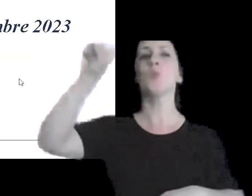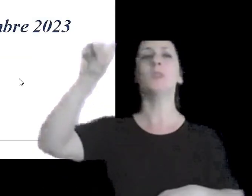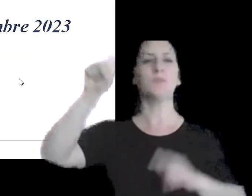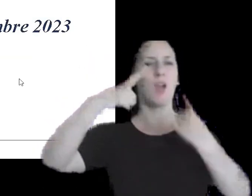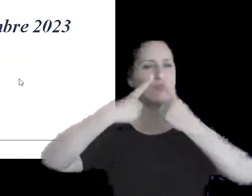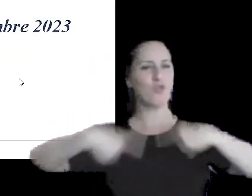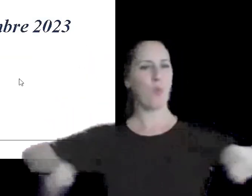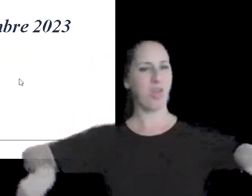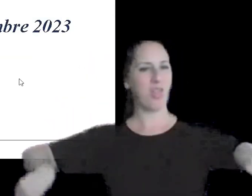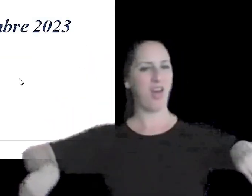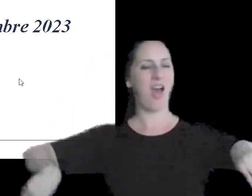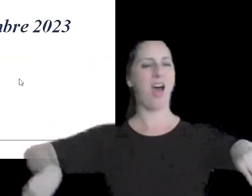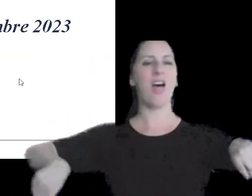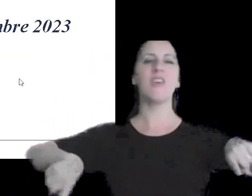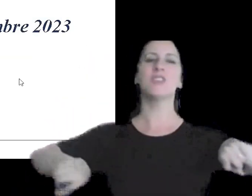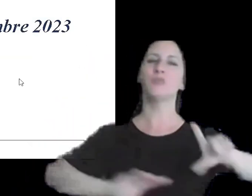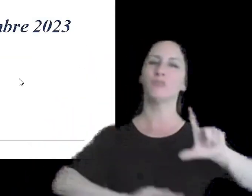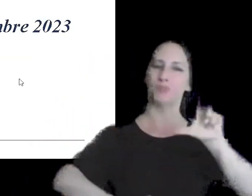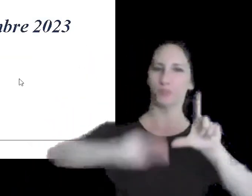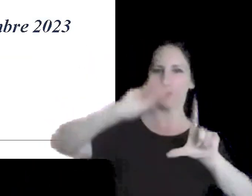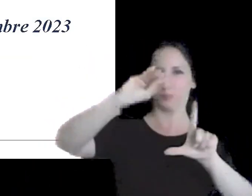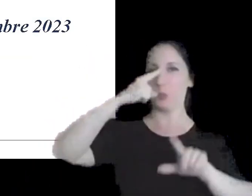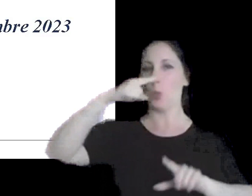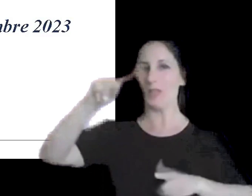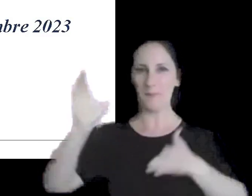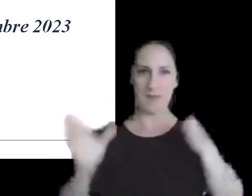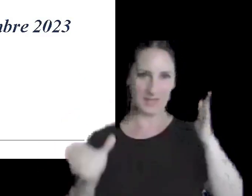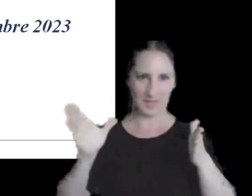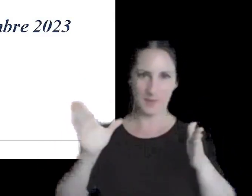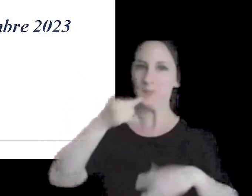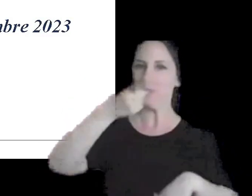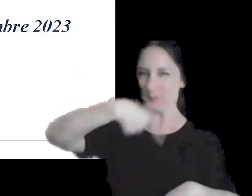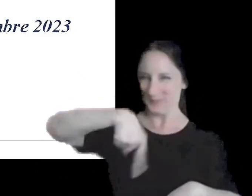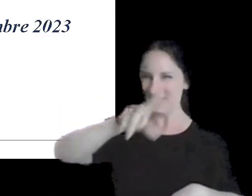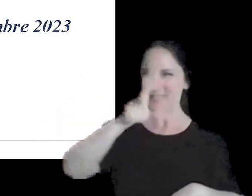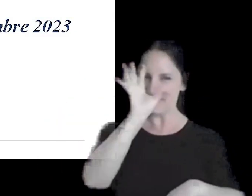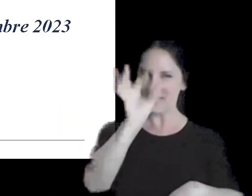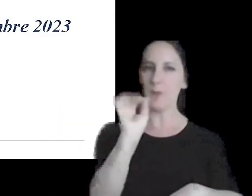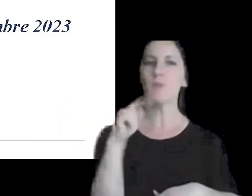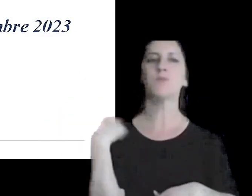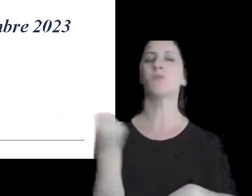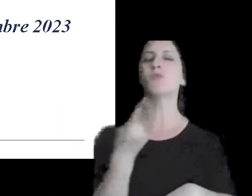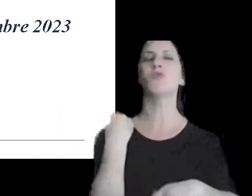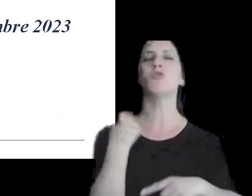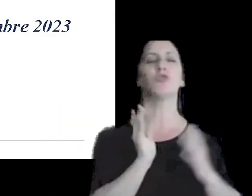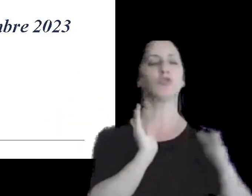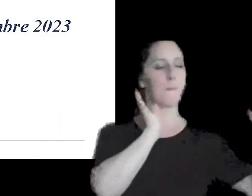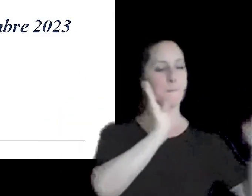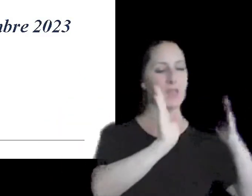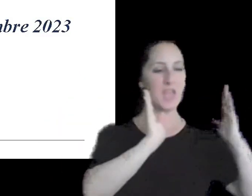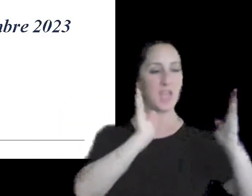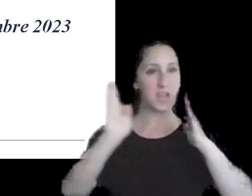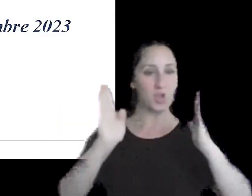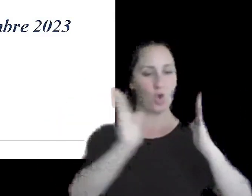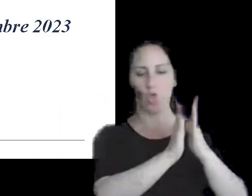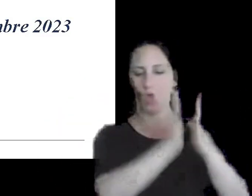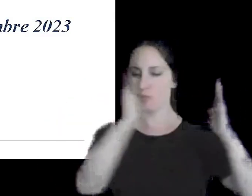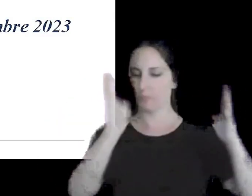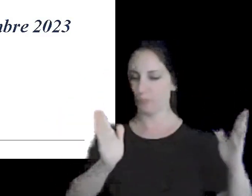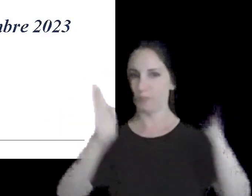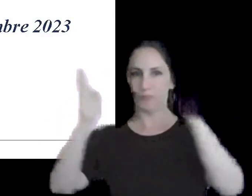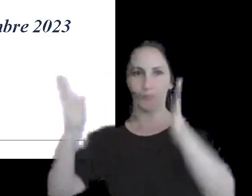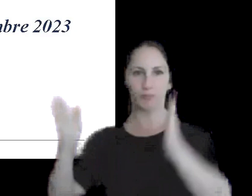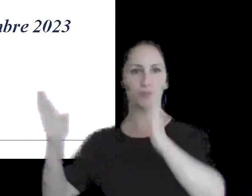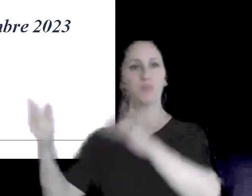publicadas en este tramo. ustedes saben que lo que hacemos es separar por periodo de jornada a jornada. La última